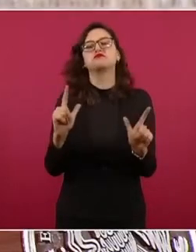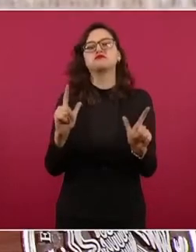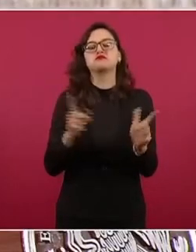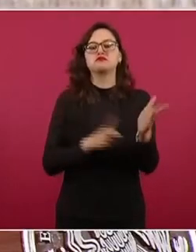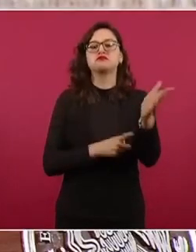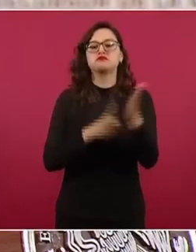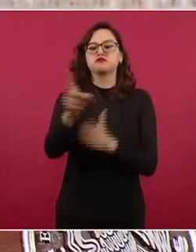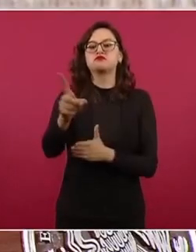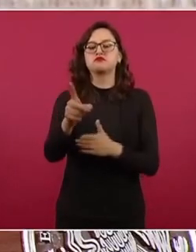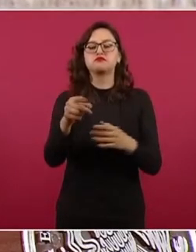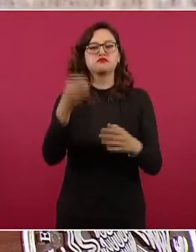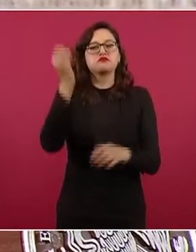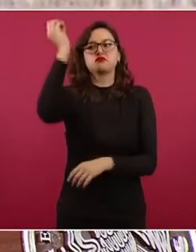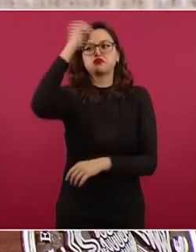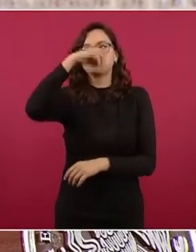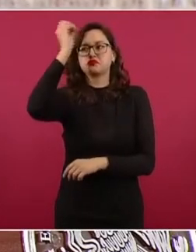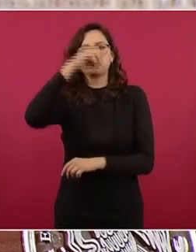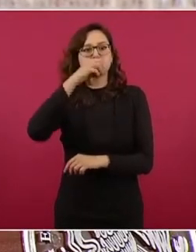derecho a disentir.